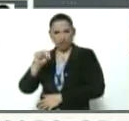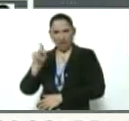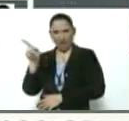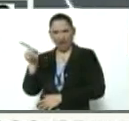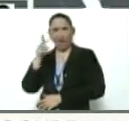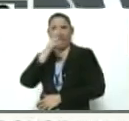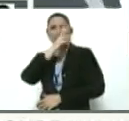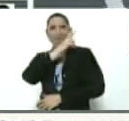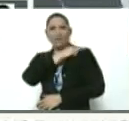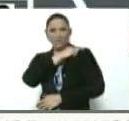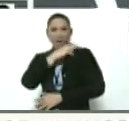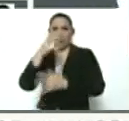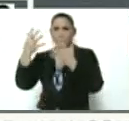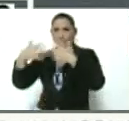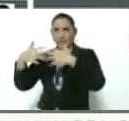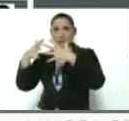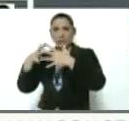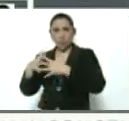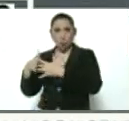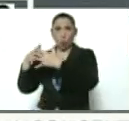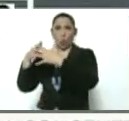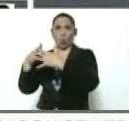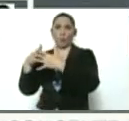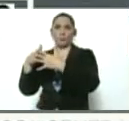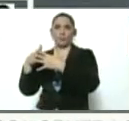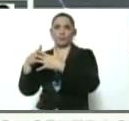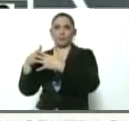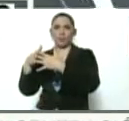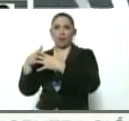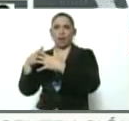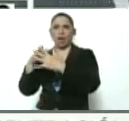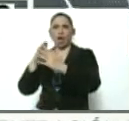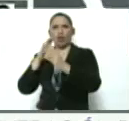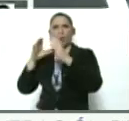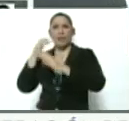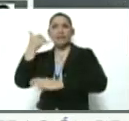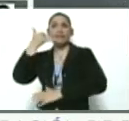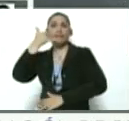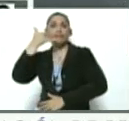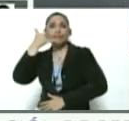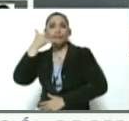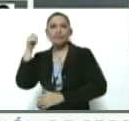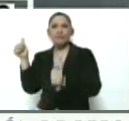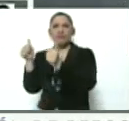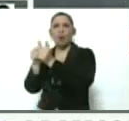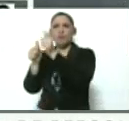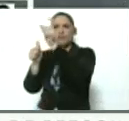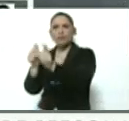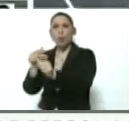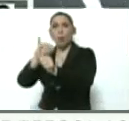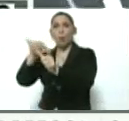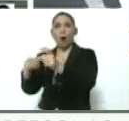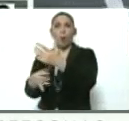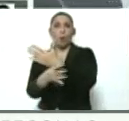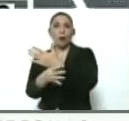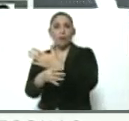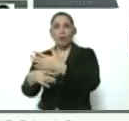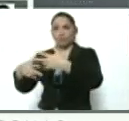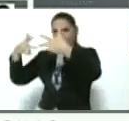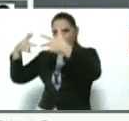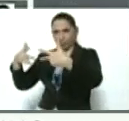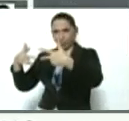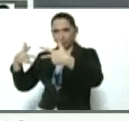el CEO de Silver Corp, conversa telefónicamente con Juan Guaidó, por videollamada,